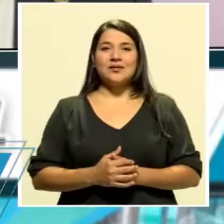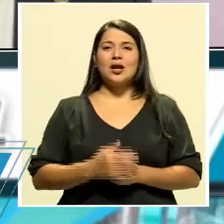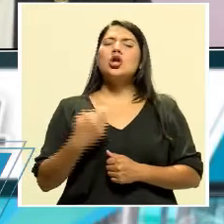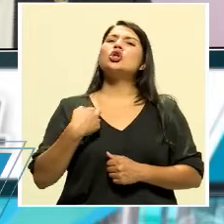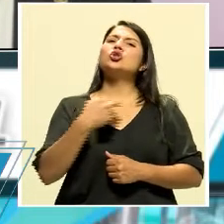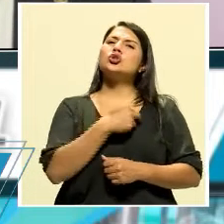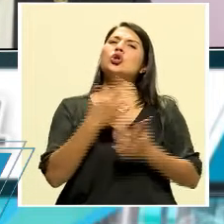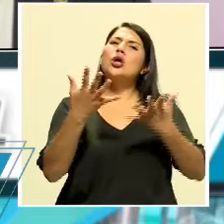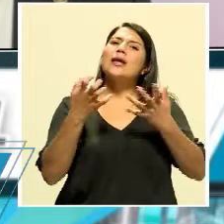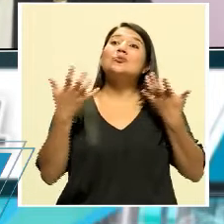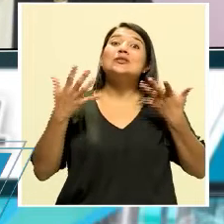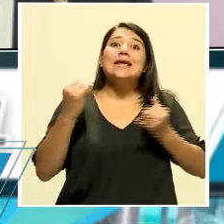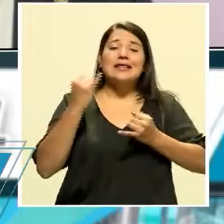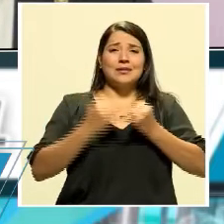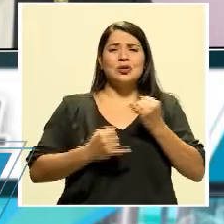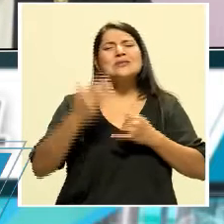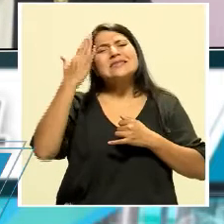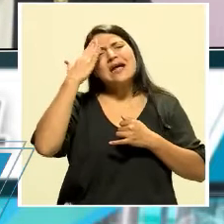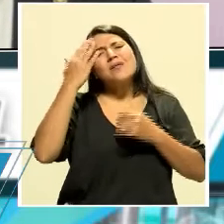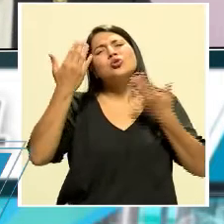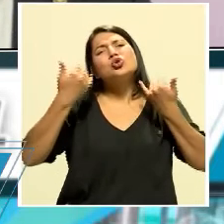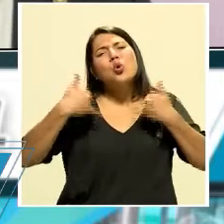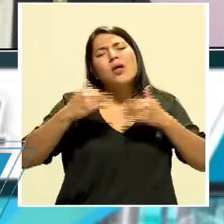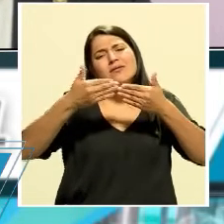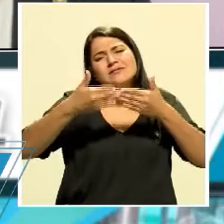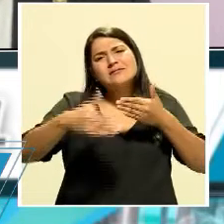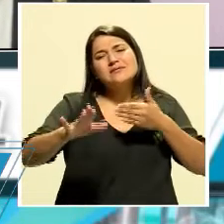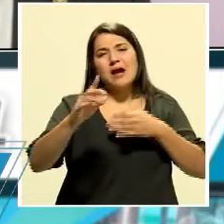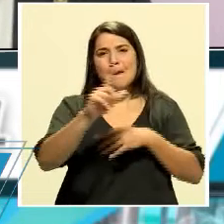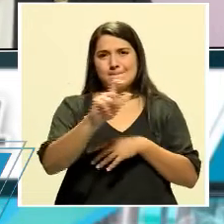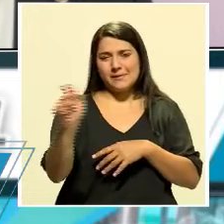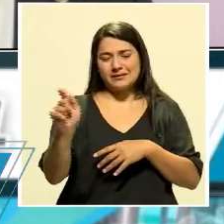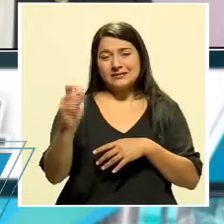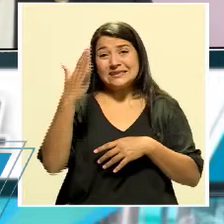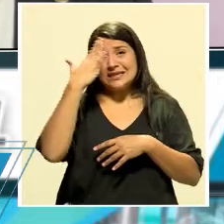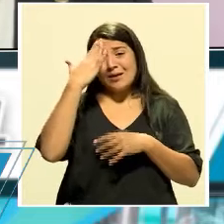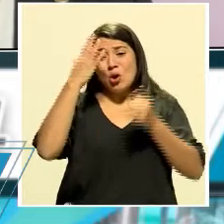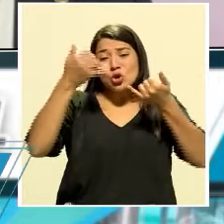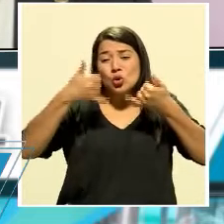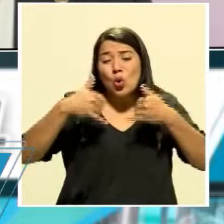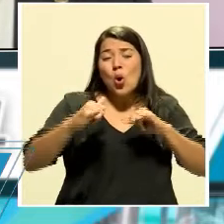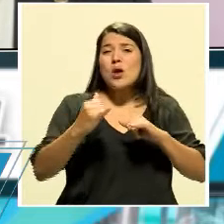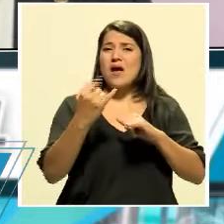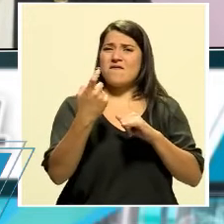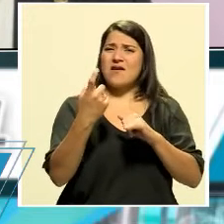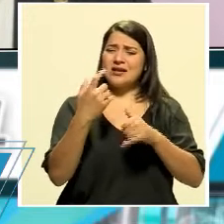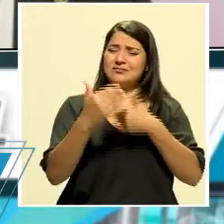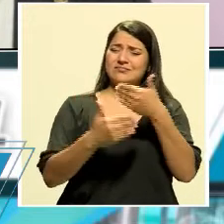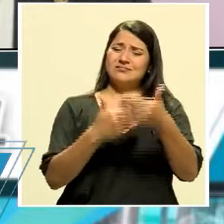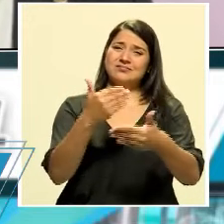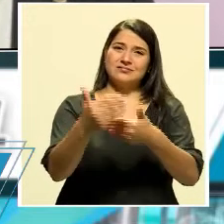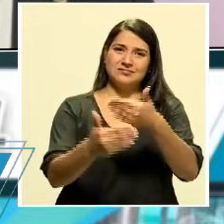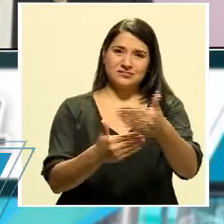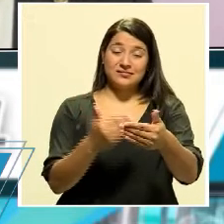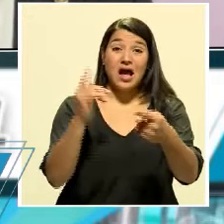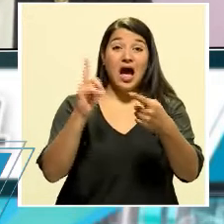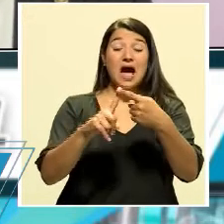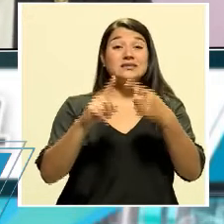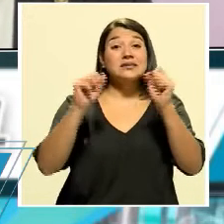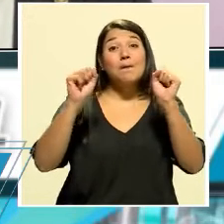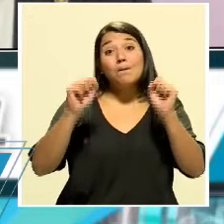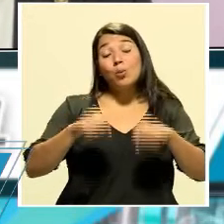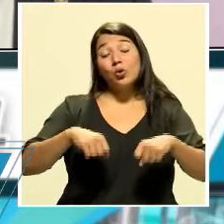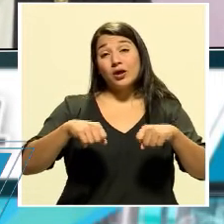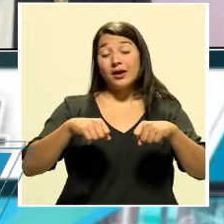queremos que esto ya termine. Sabemos que todavía faltan meses, sabemos que faltan todavía un trayecto importante hasta que se alcance, pues,